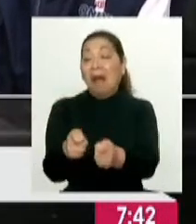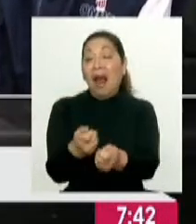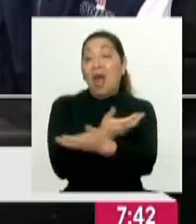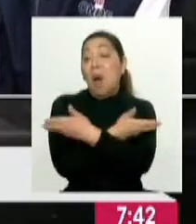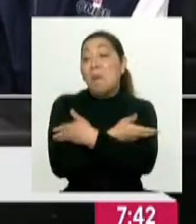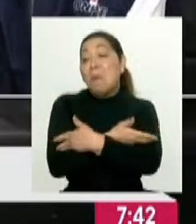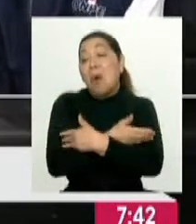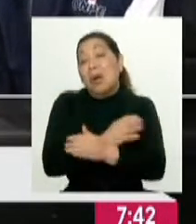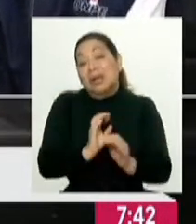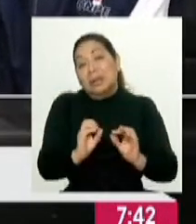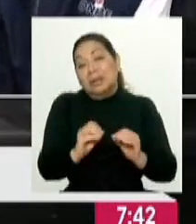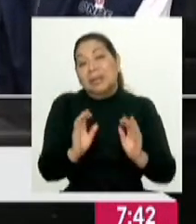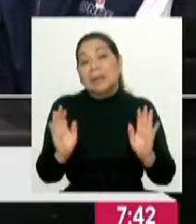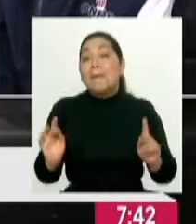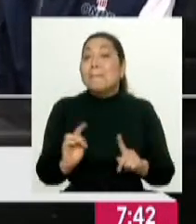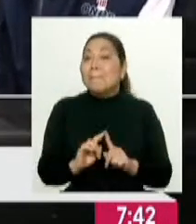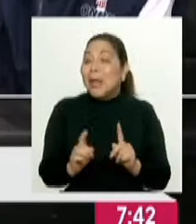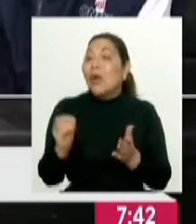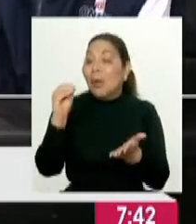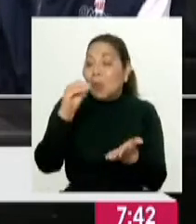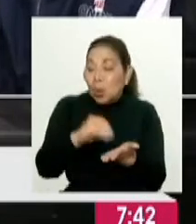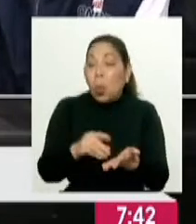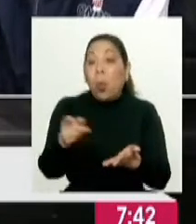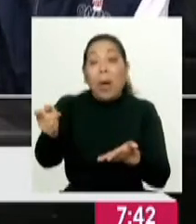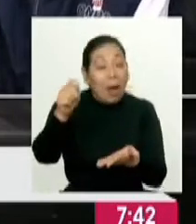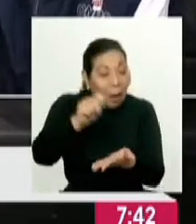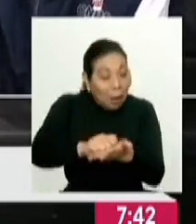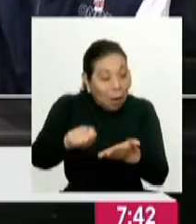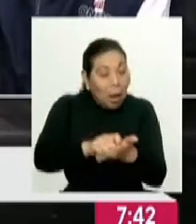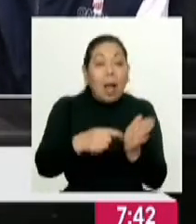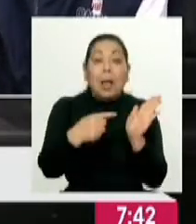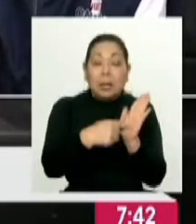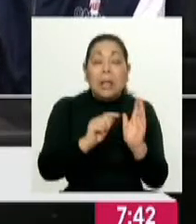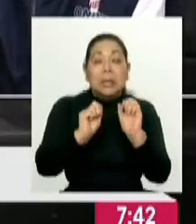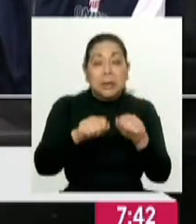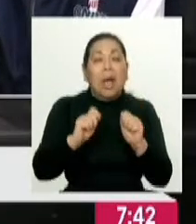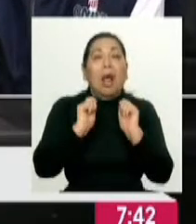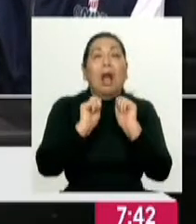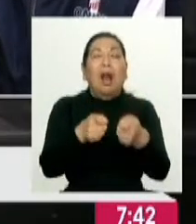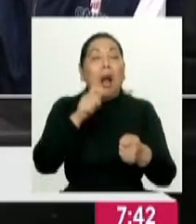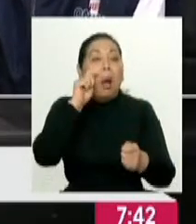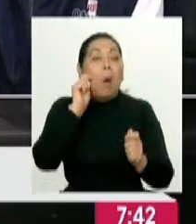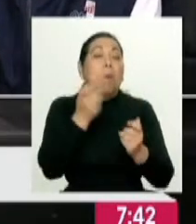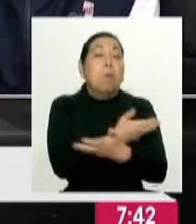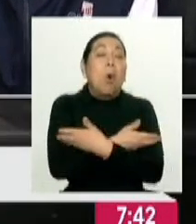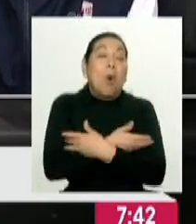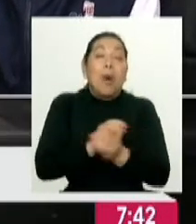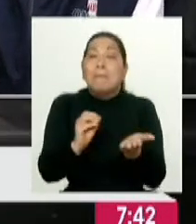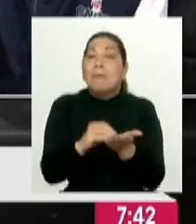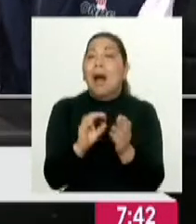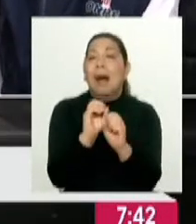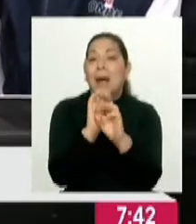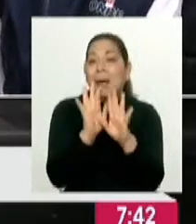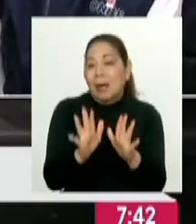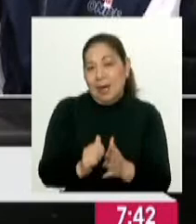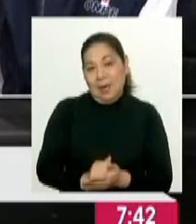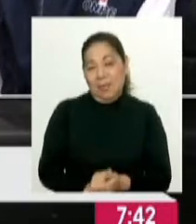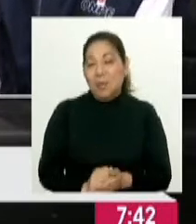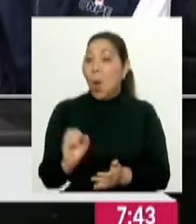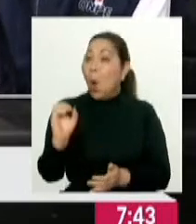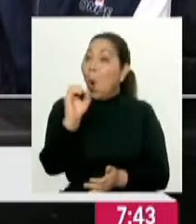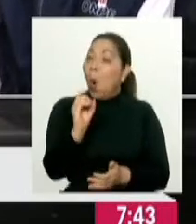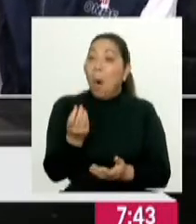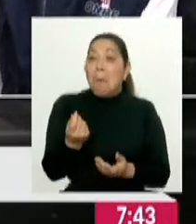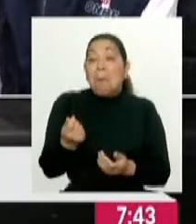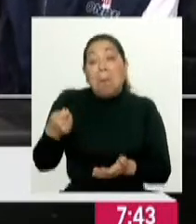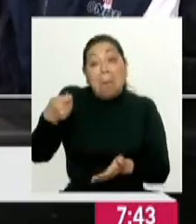suerte de aporte en especie, pero tiene que estar correctamente documentado para hacer una declaración transparente. O puede ser un